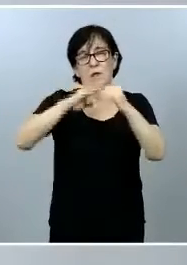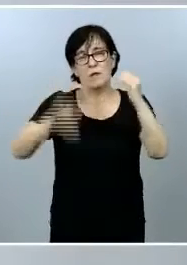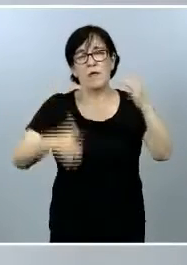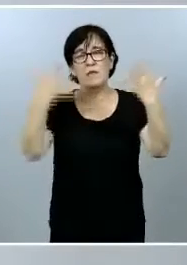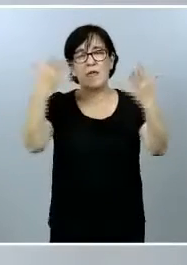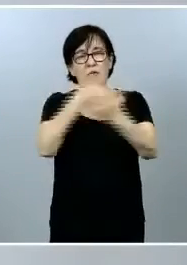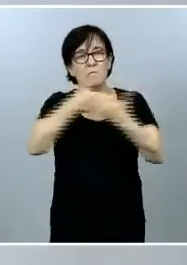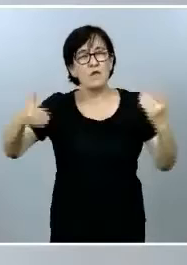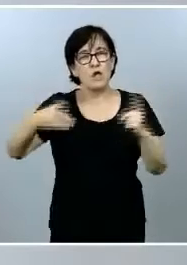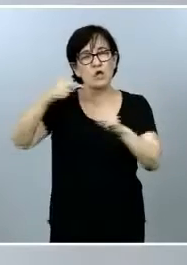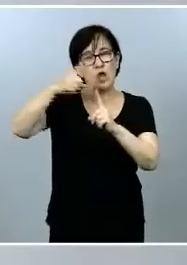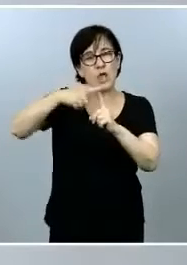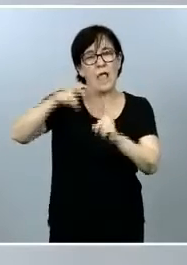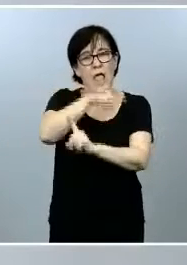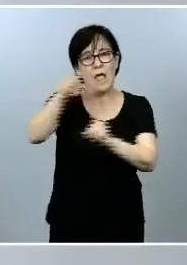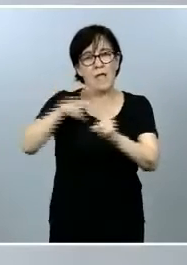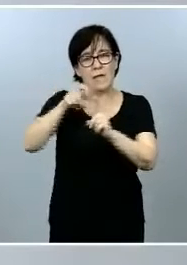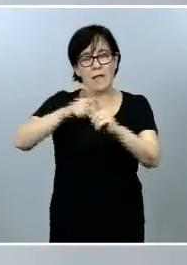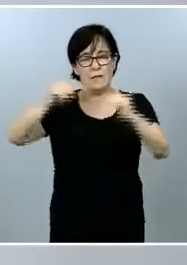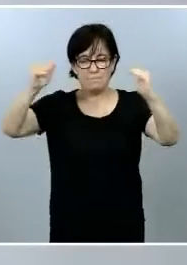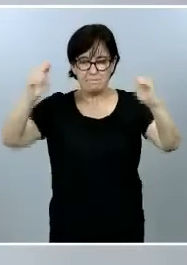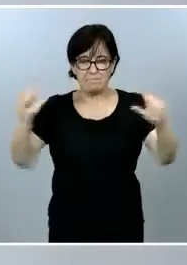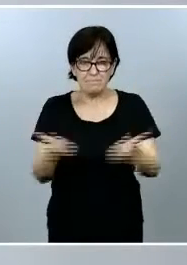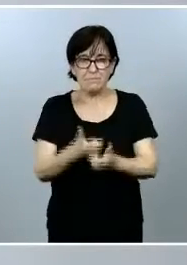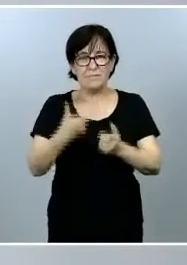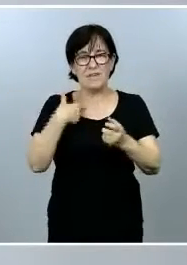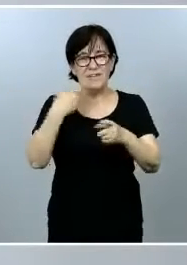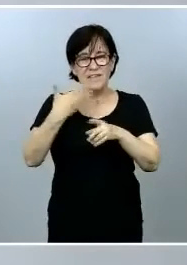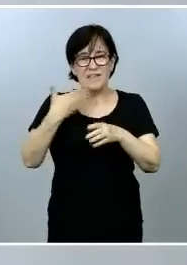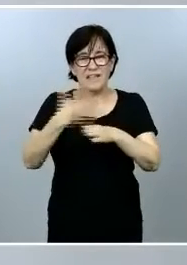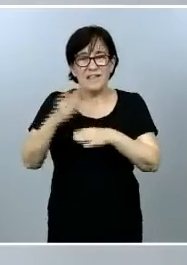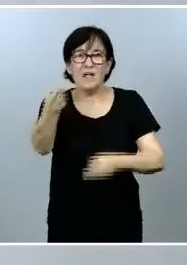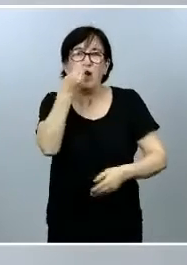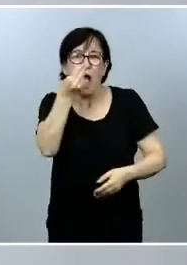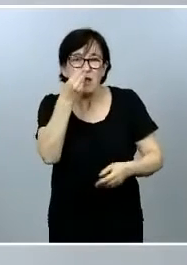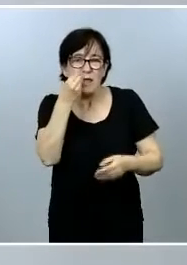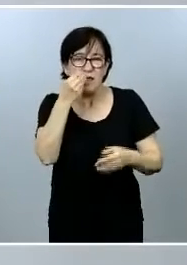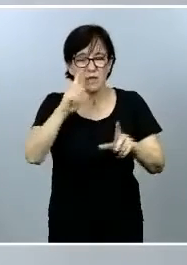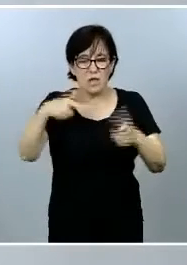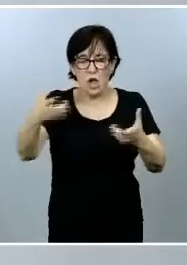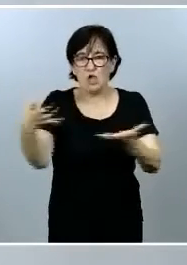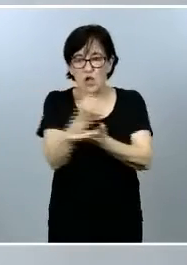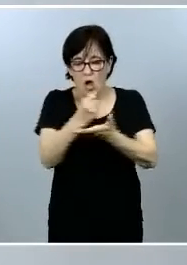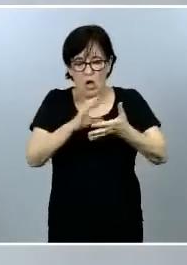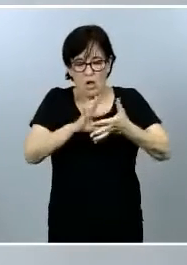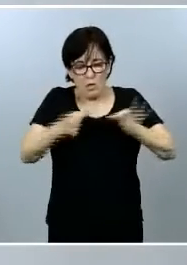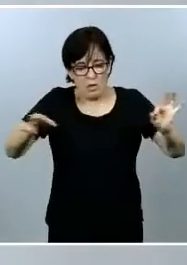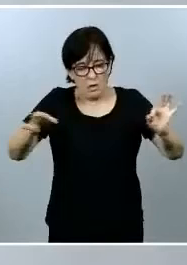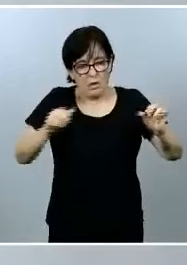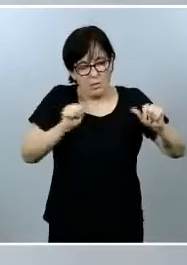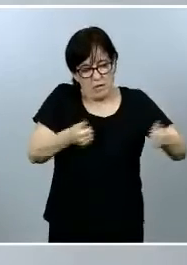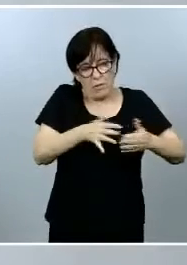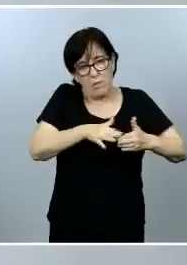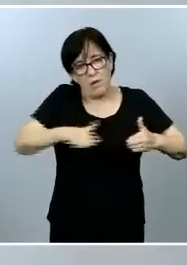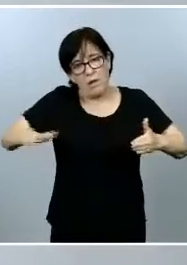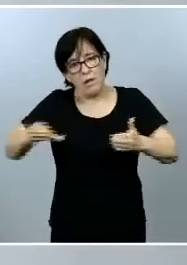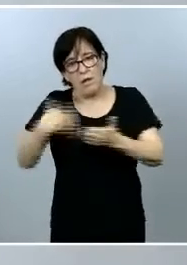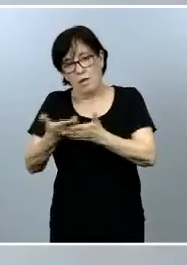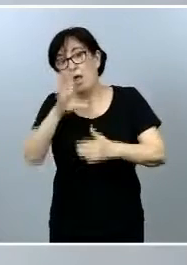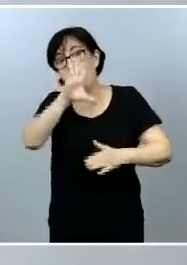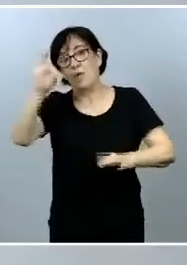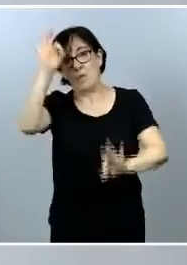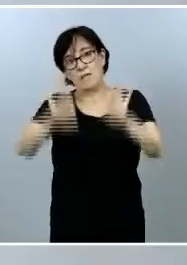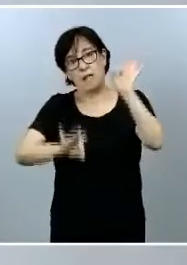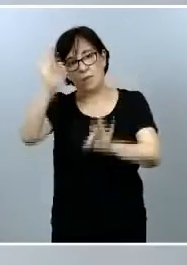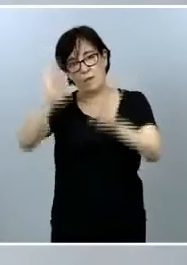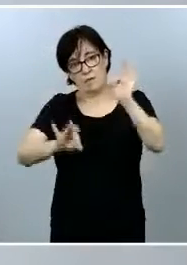anuales, reducir la generación de residuos de alimentos de toda la cadena alimentaria, logrando hasta un 50% de reducción per